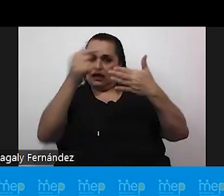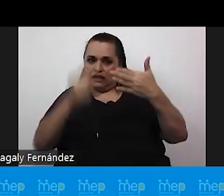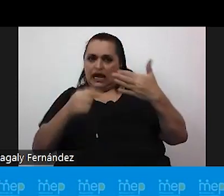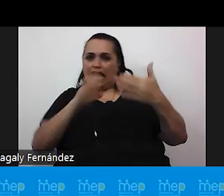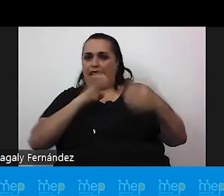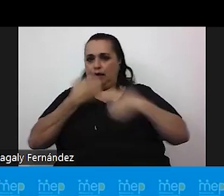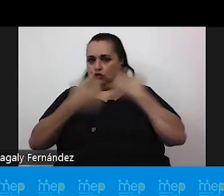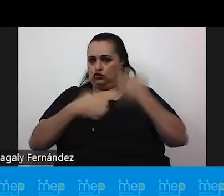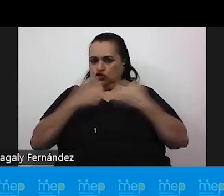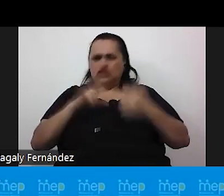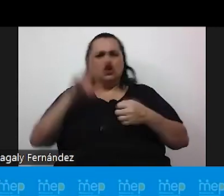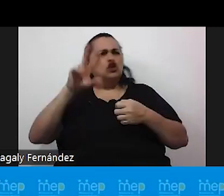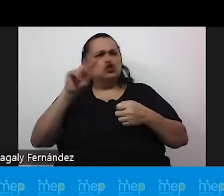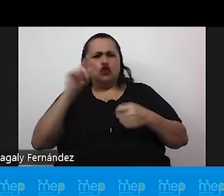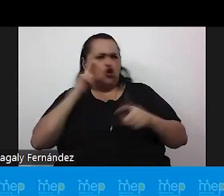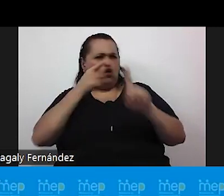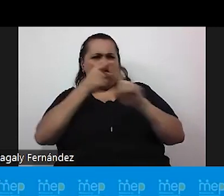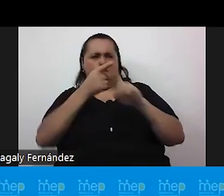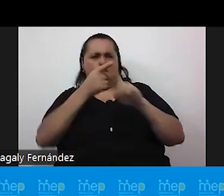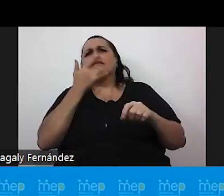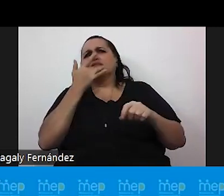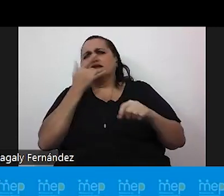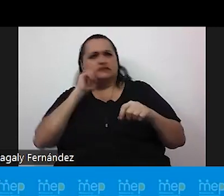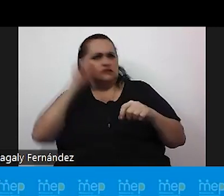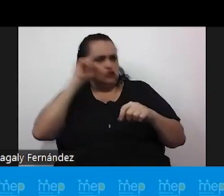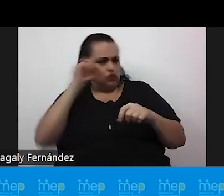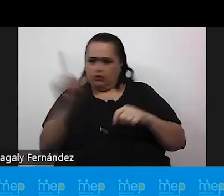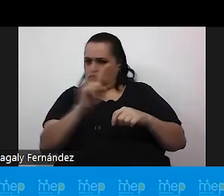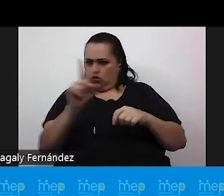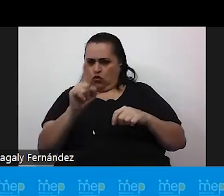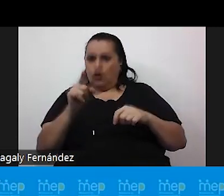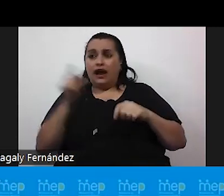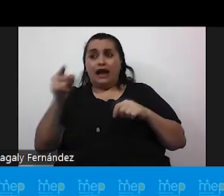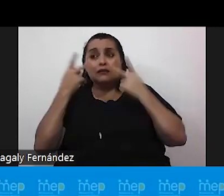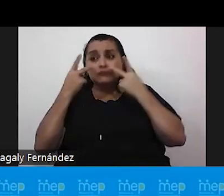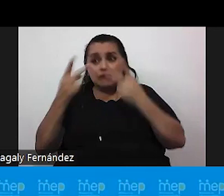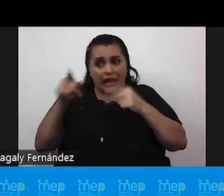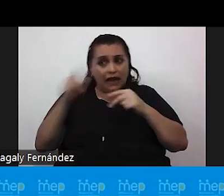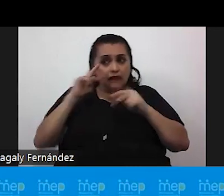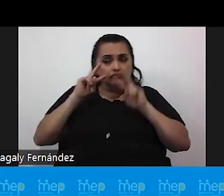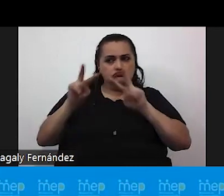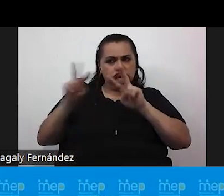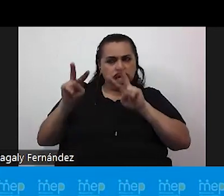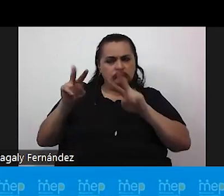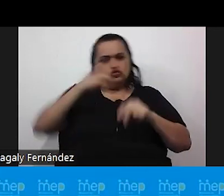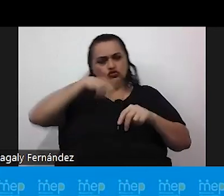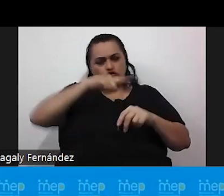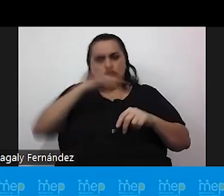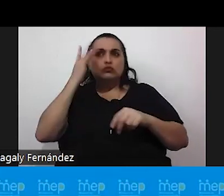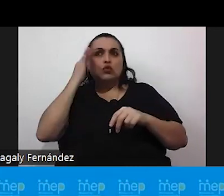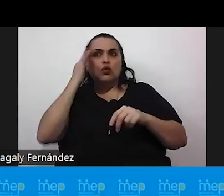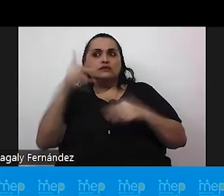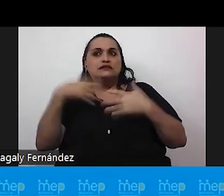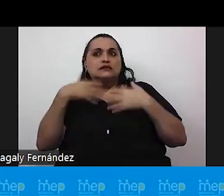no por su orientación y identidad sino por por este estado que nos preocupa como adultos de salud mental